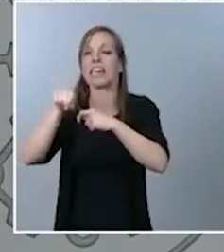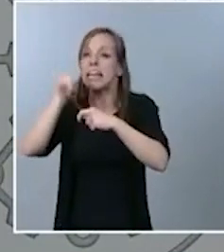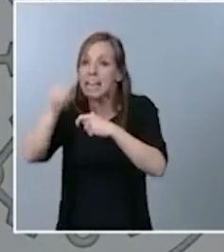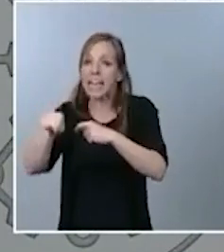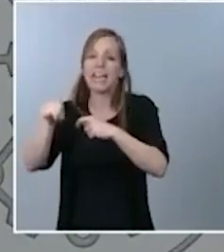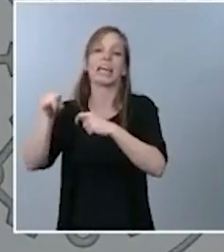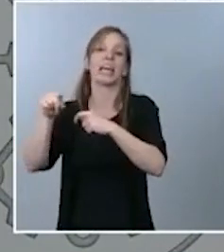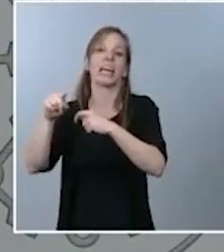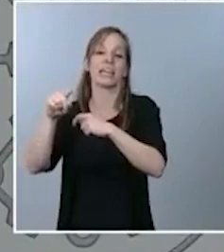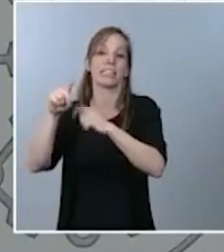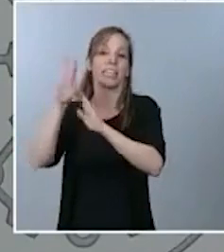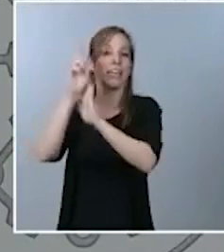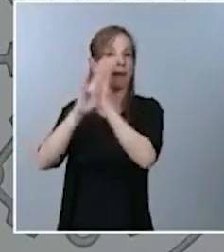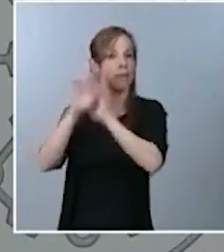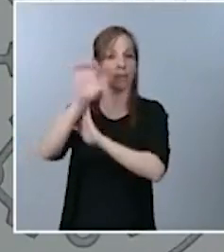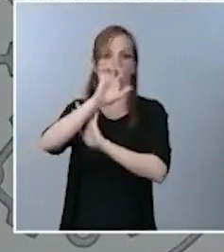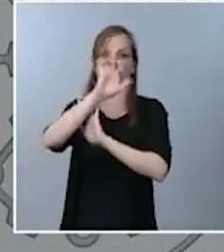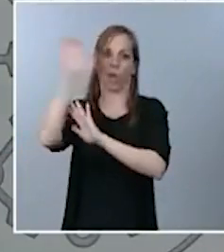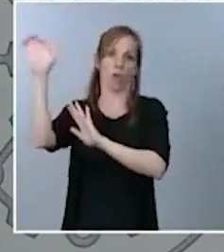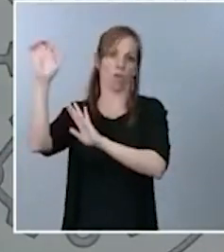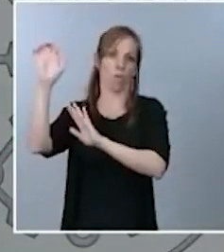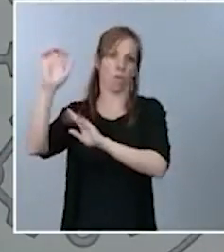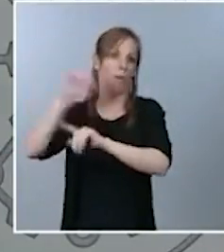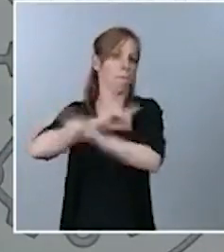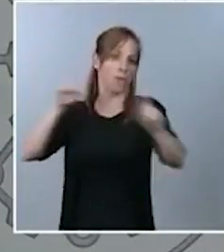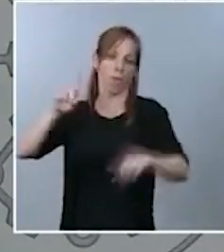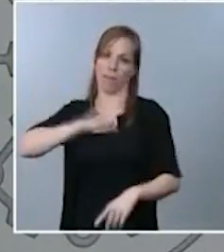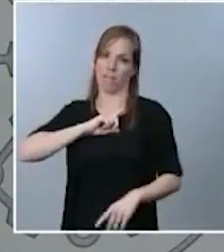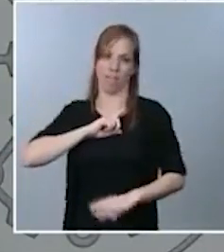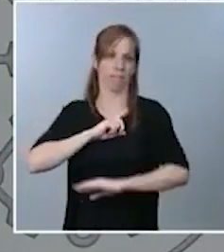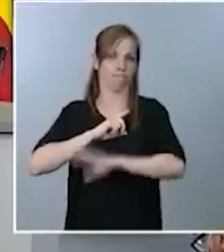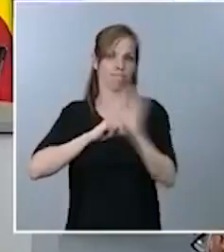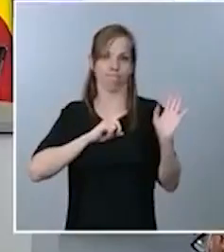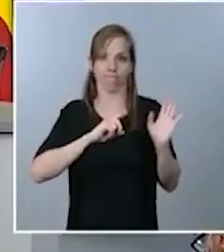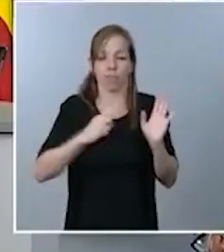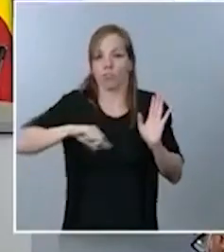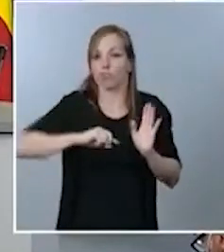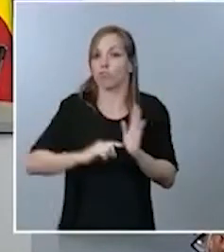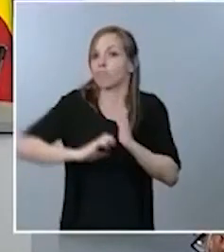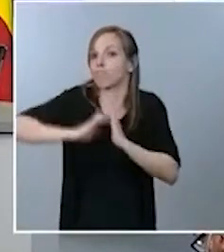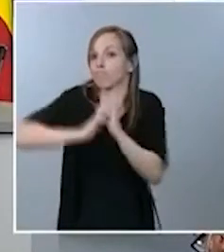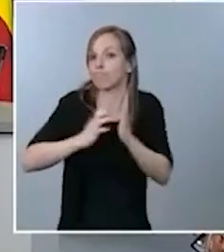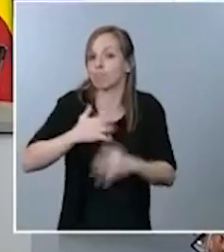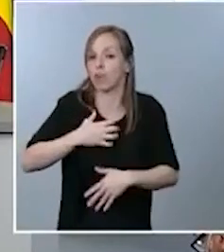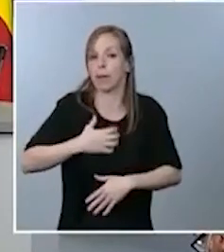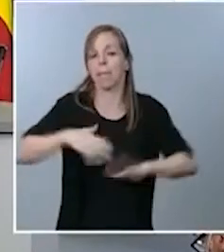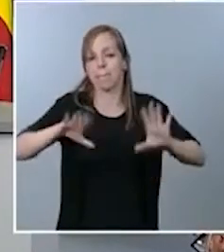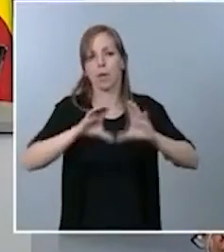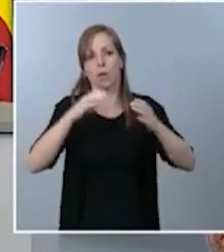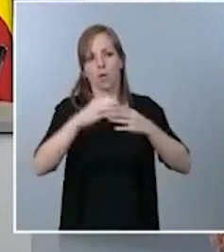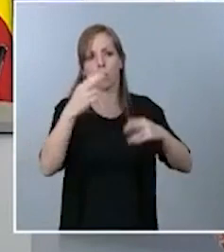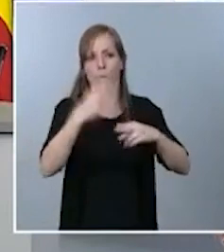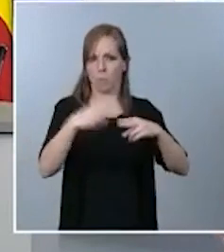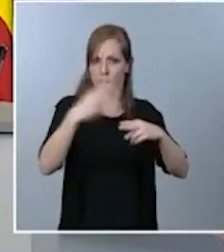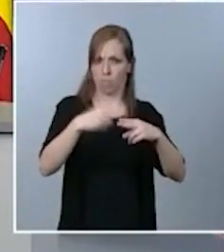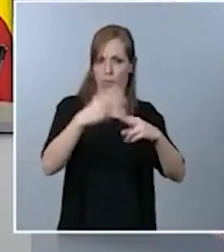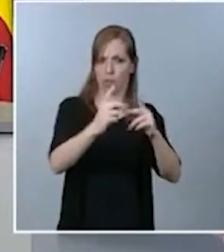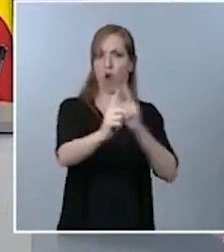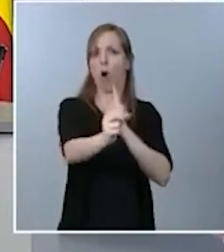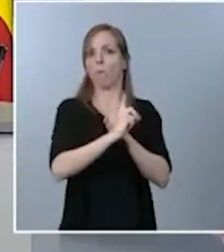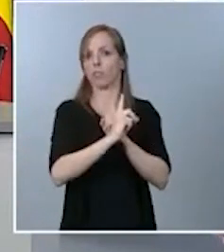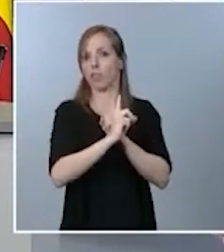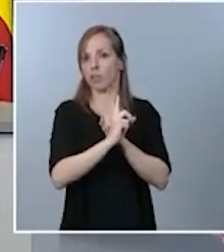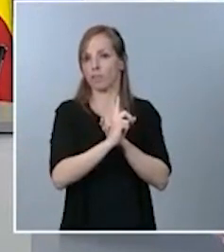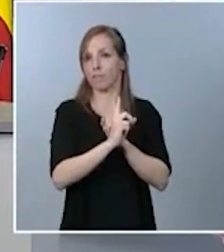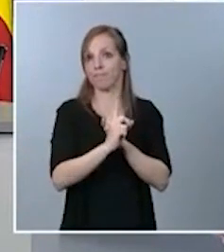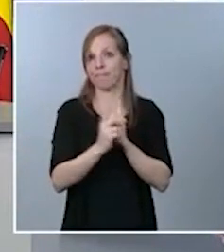el reglamento europeo, pero que, en cualquier caso, dado que hay, por parte de la oposición de nuestro país, cosa que no ocurre en ningún otro